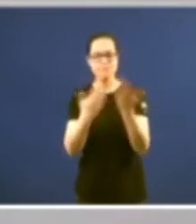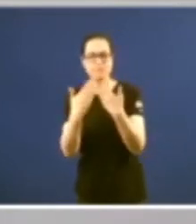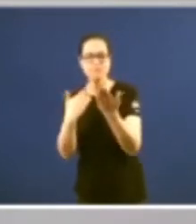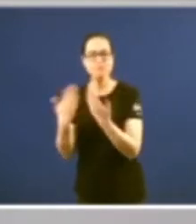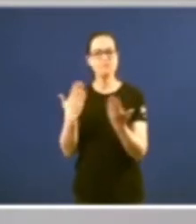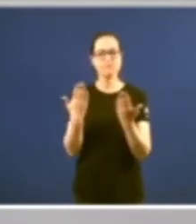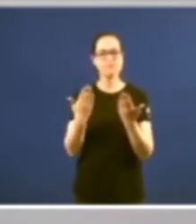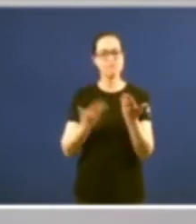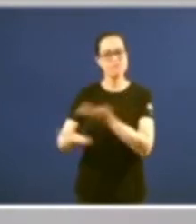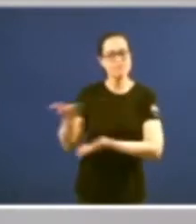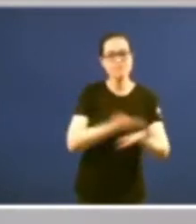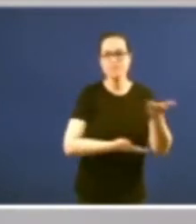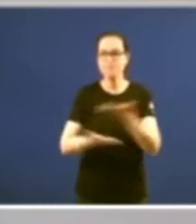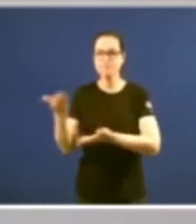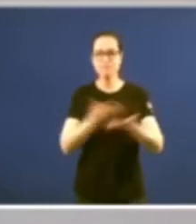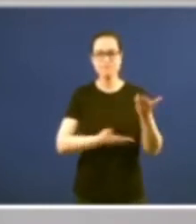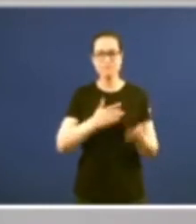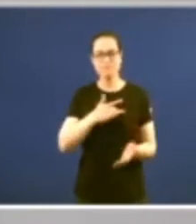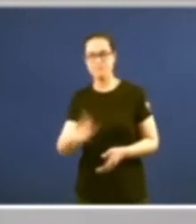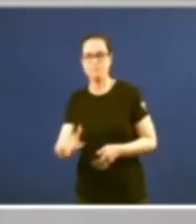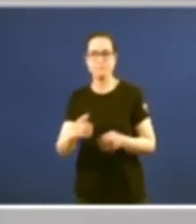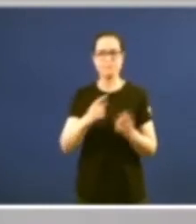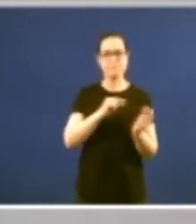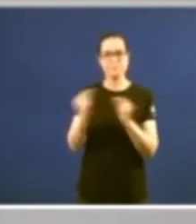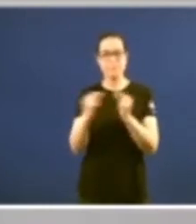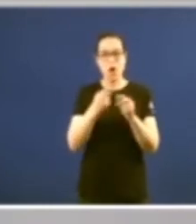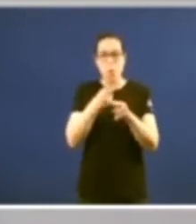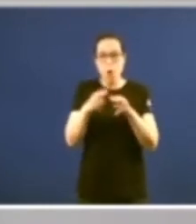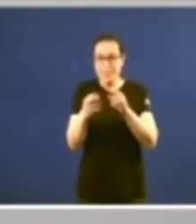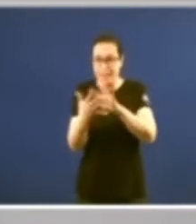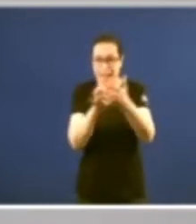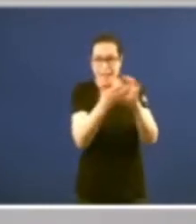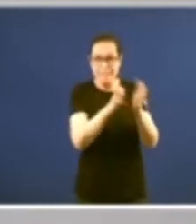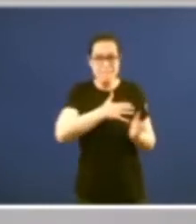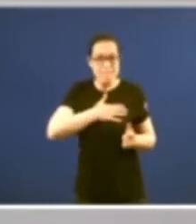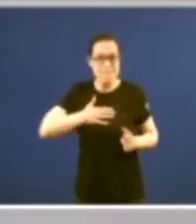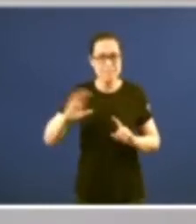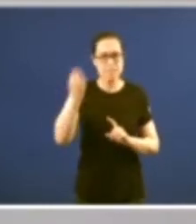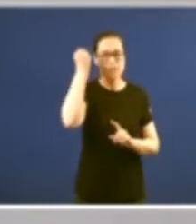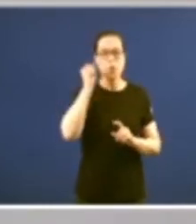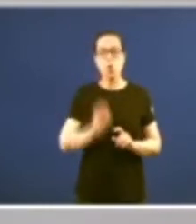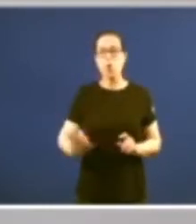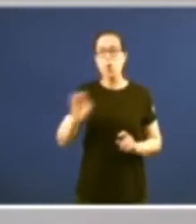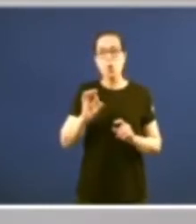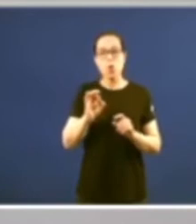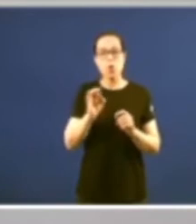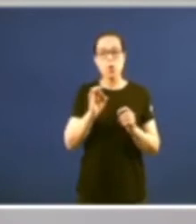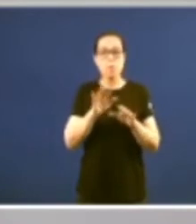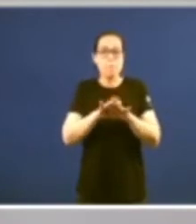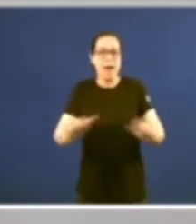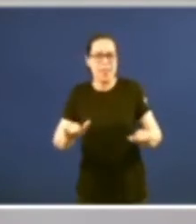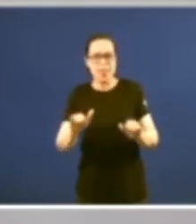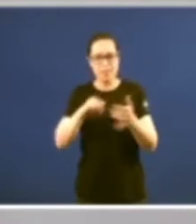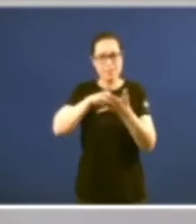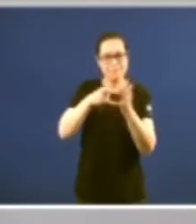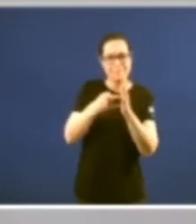cesión si queremos llegar a una política consensuada si queremos llegar a una solución pacífica en los problemas si queremos